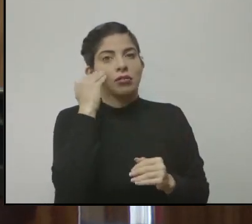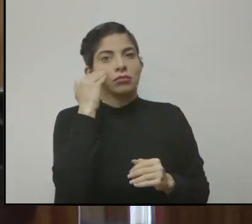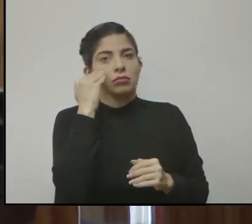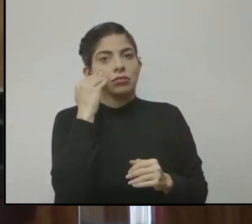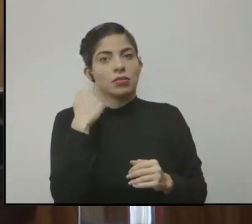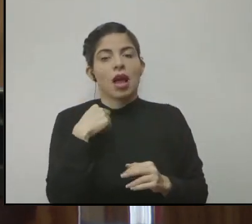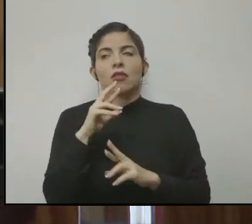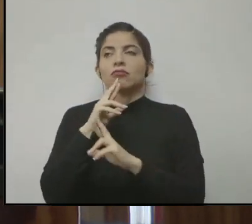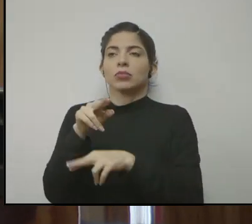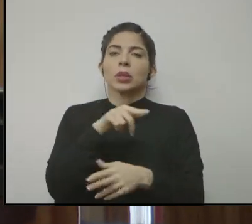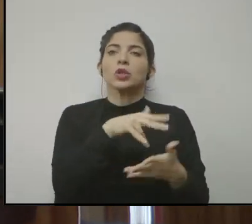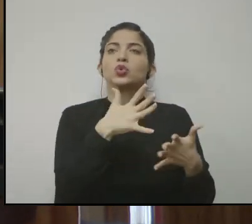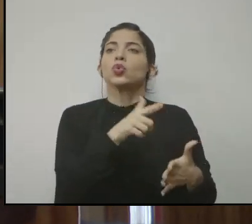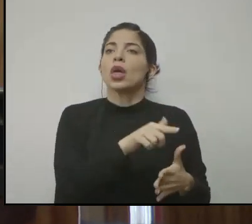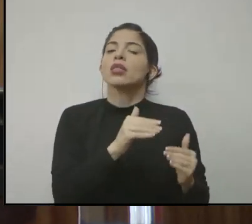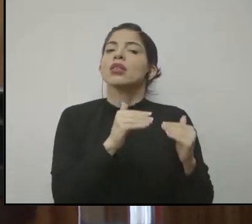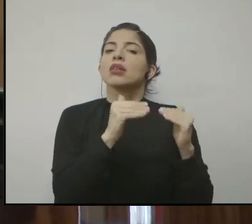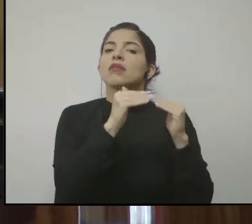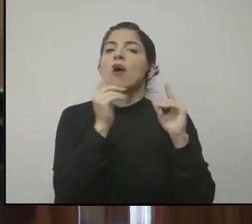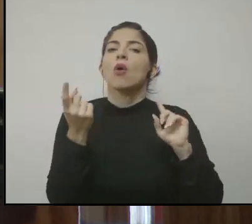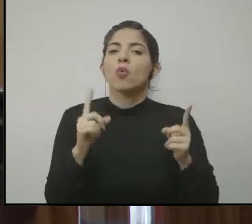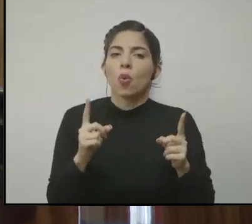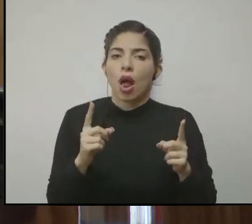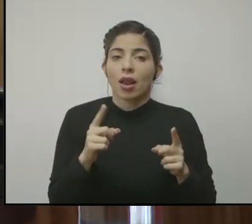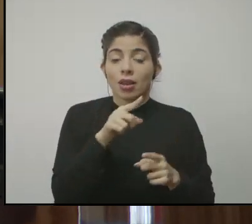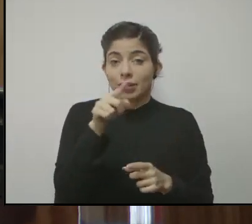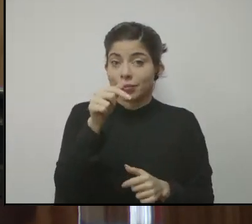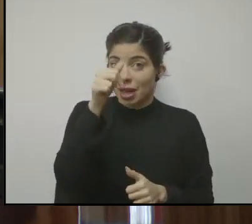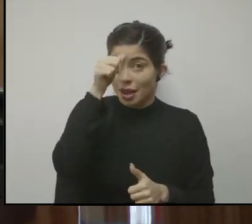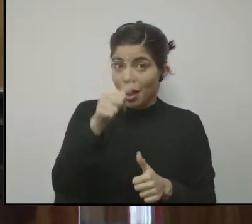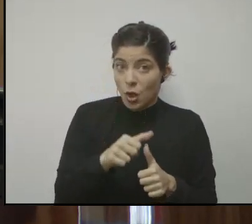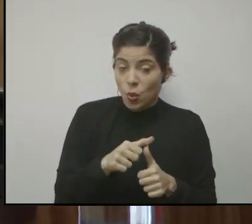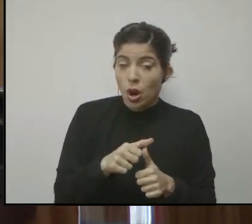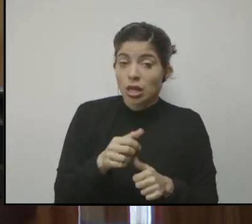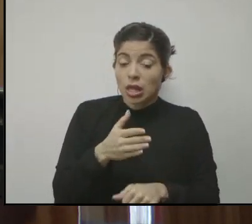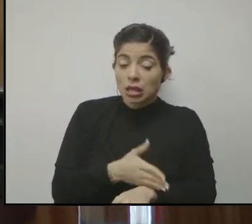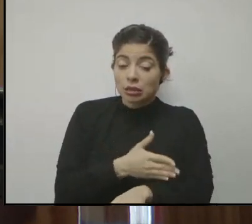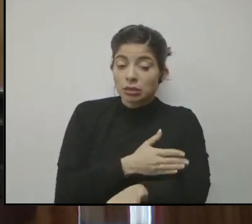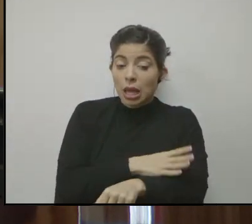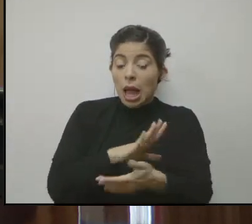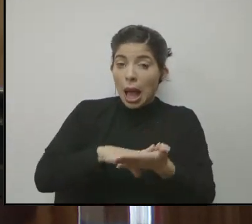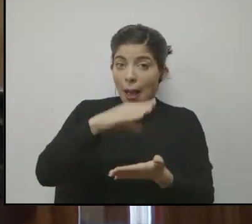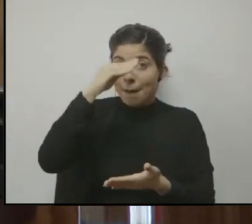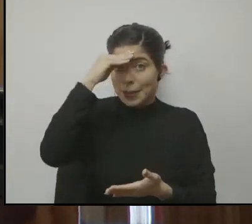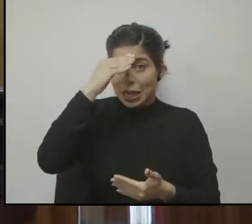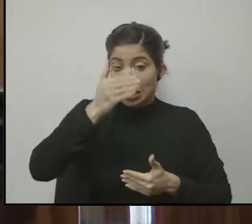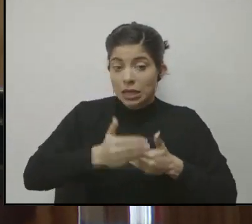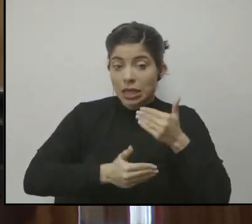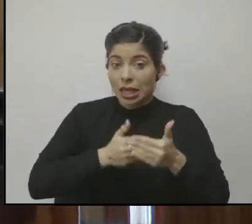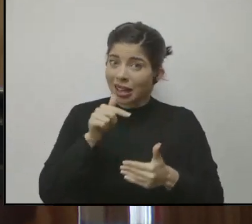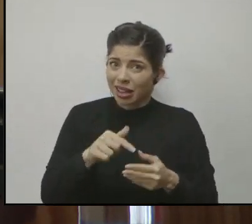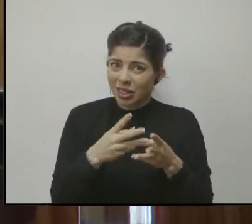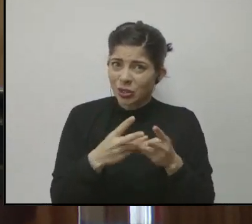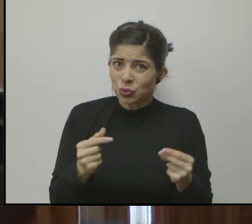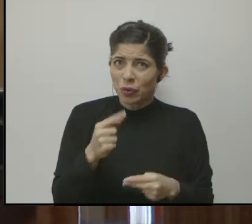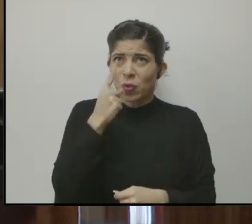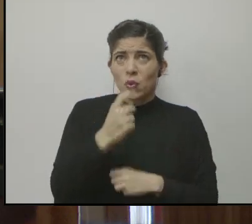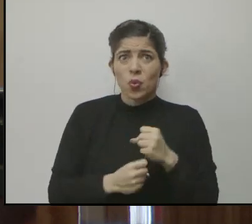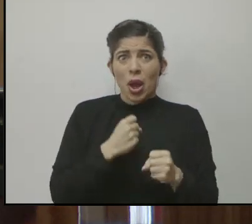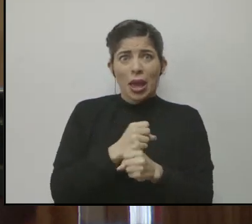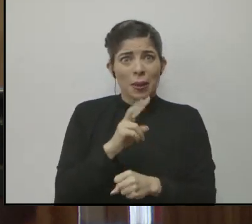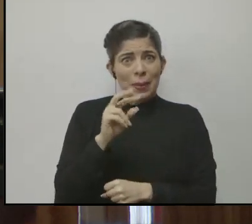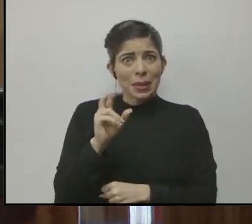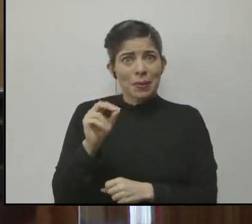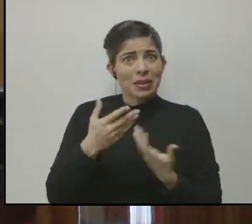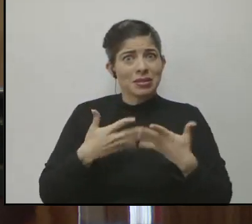en qué nivel está ese estudiante. Recordemos que nos hemos propuesto avanzar con esos aprendizajes de base. Esto no se resuelve en el año 20. que